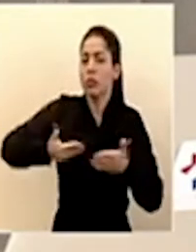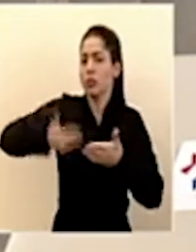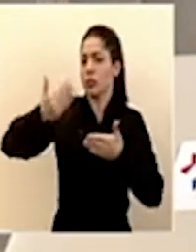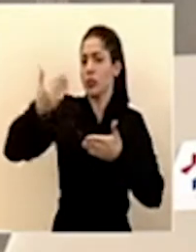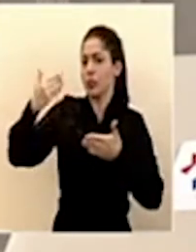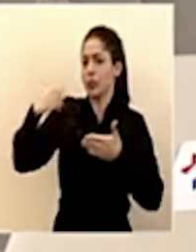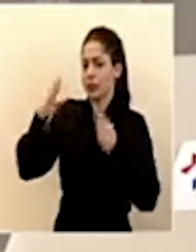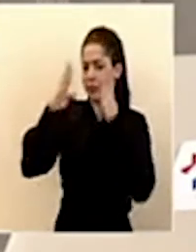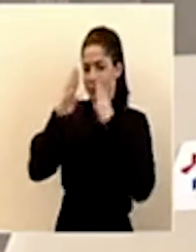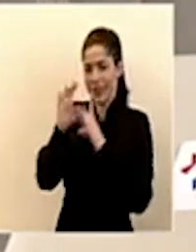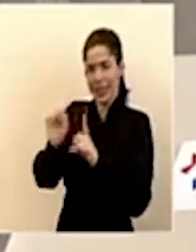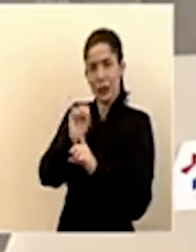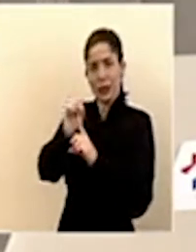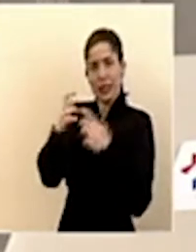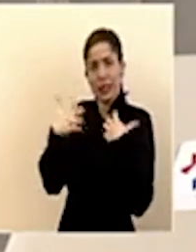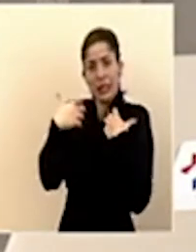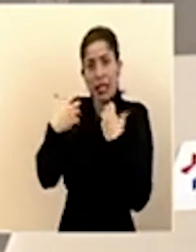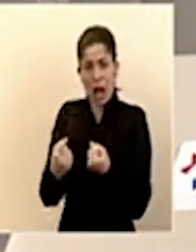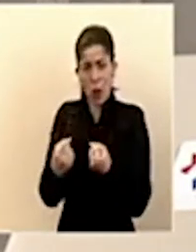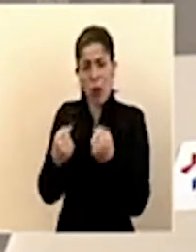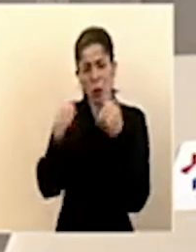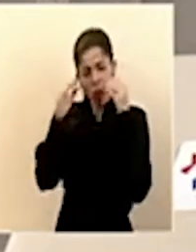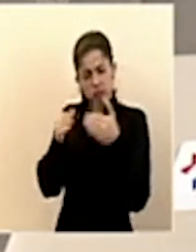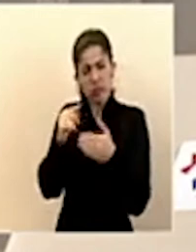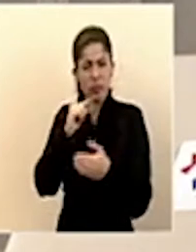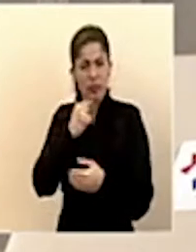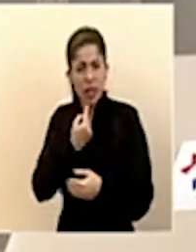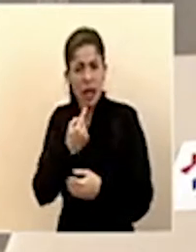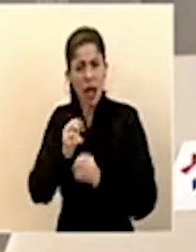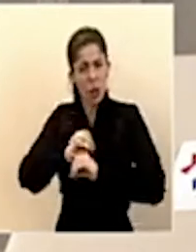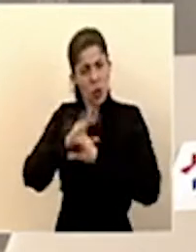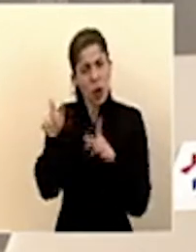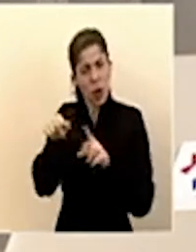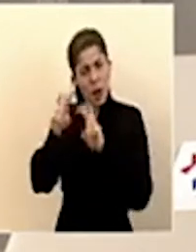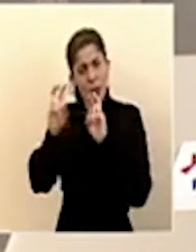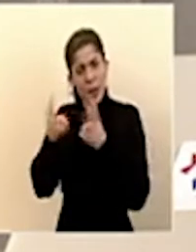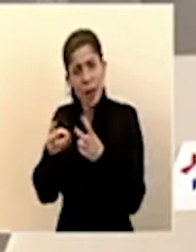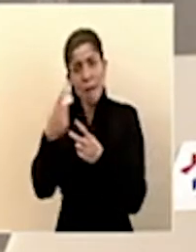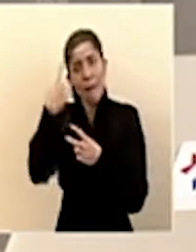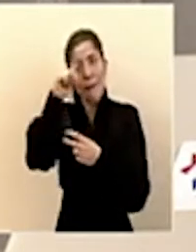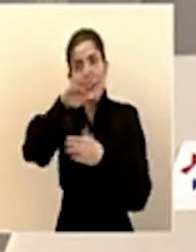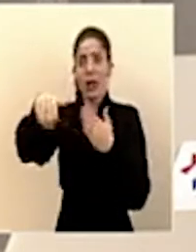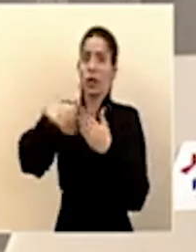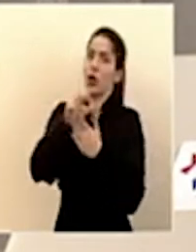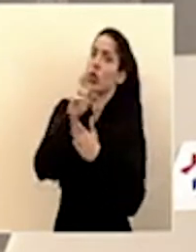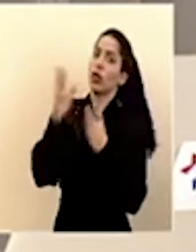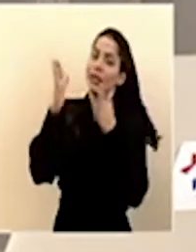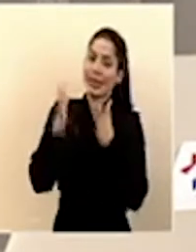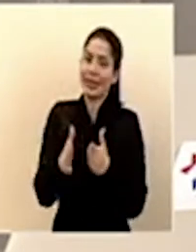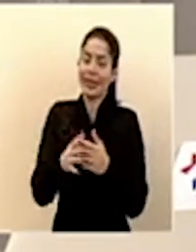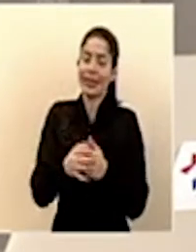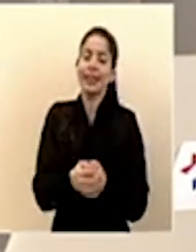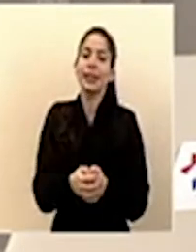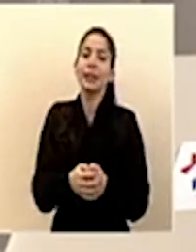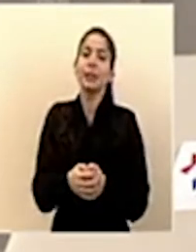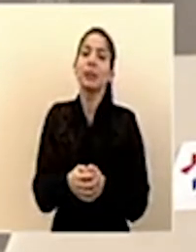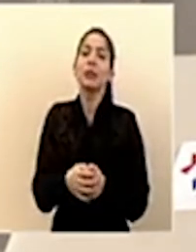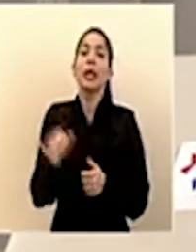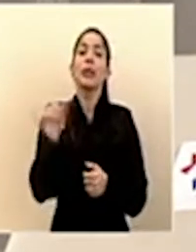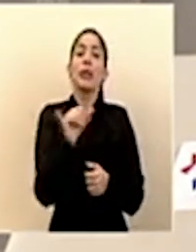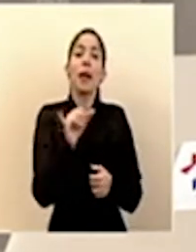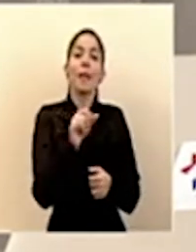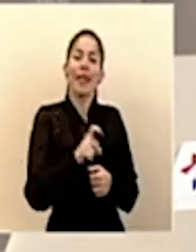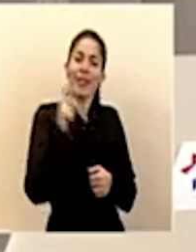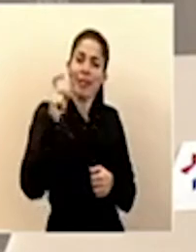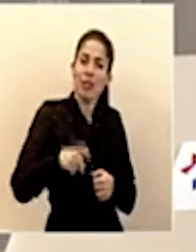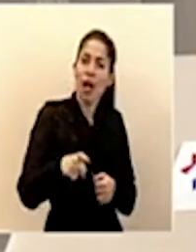la situación de salud con la mayor seriedad y claridad hacia los costarricenses y las costarricenses, también tenemos que